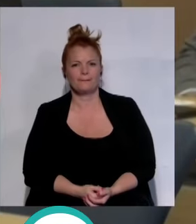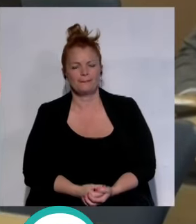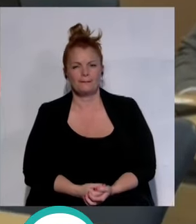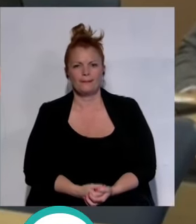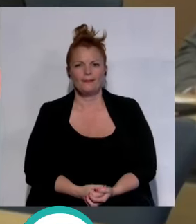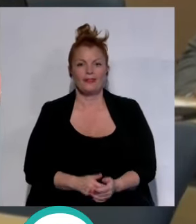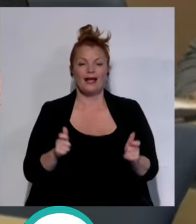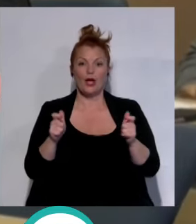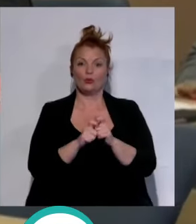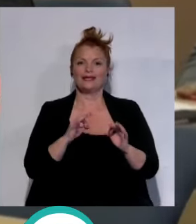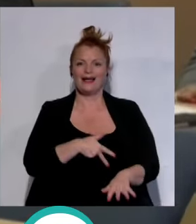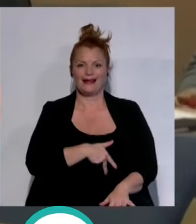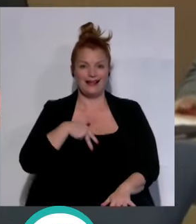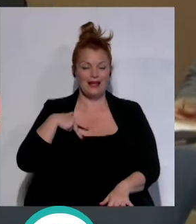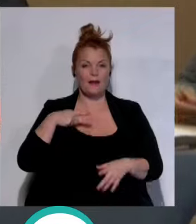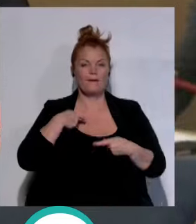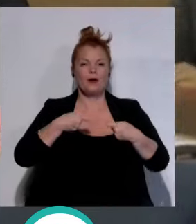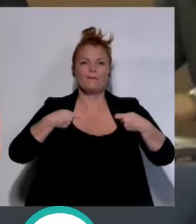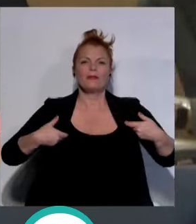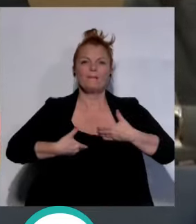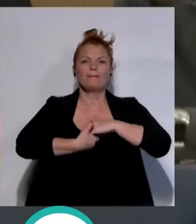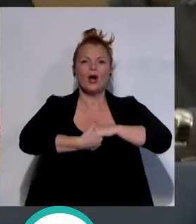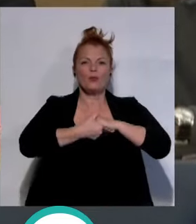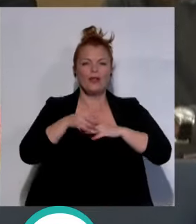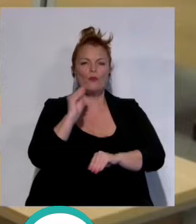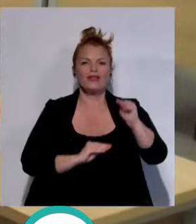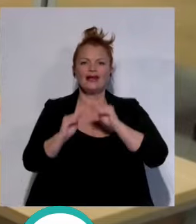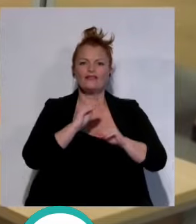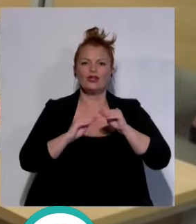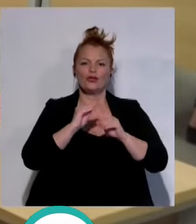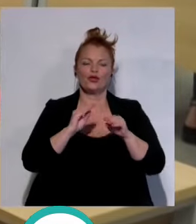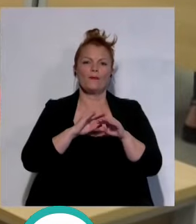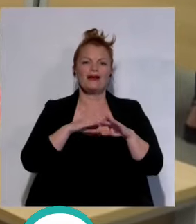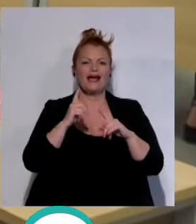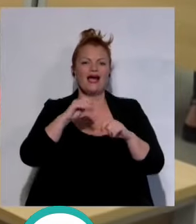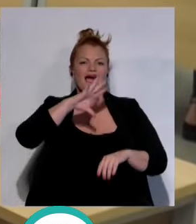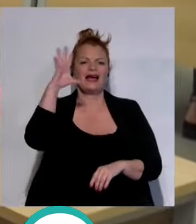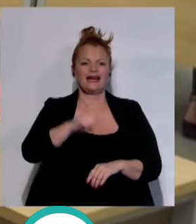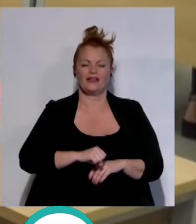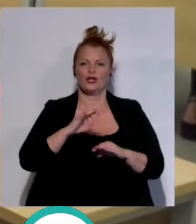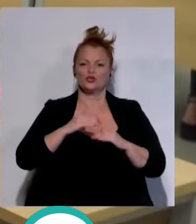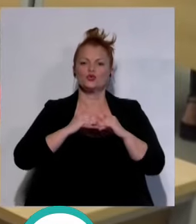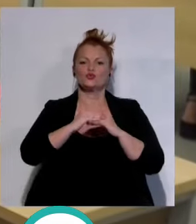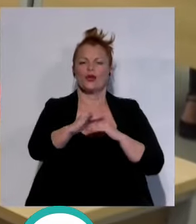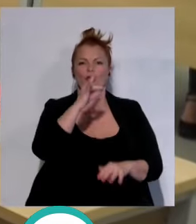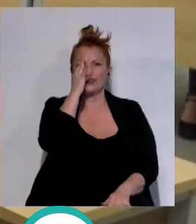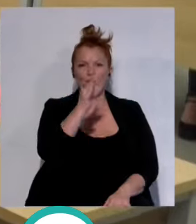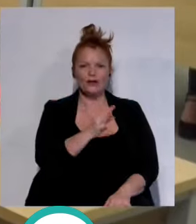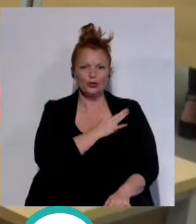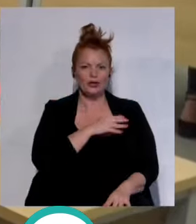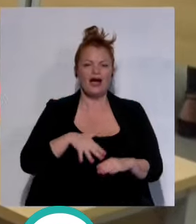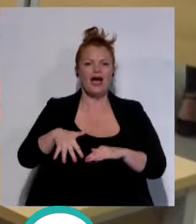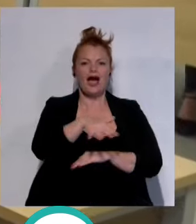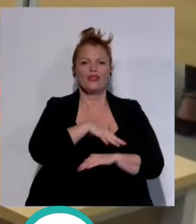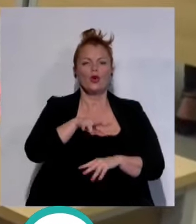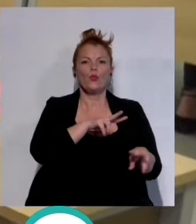La Junta General de la Mancomunidad ha aprobado la modificación de crédito para la adquisición del suelo de Puerto Real, en el que se ubicará